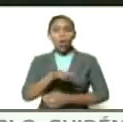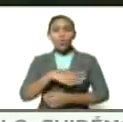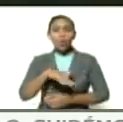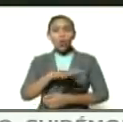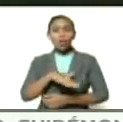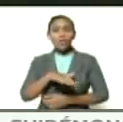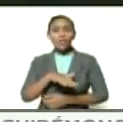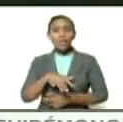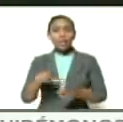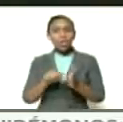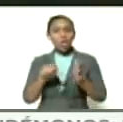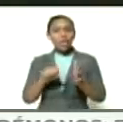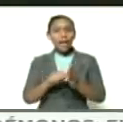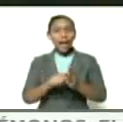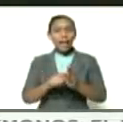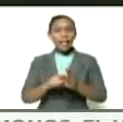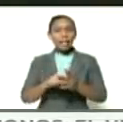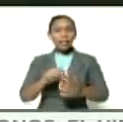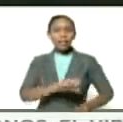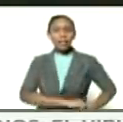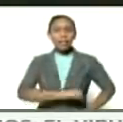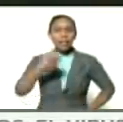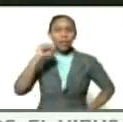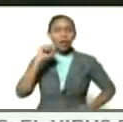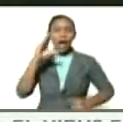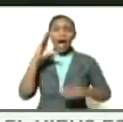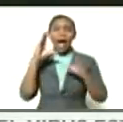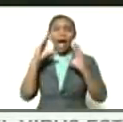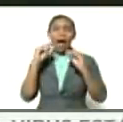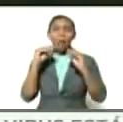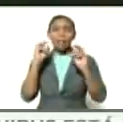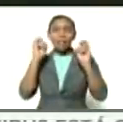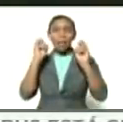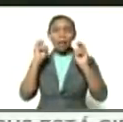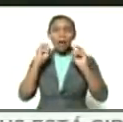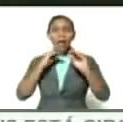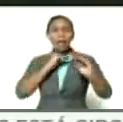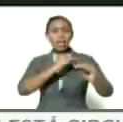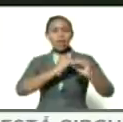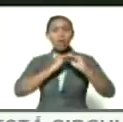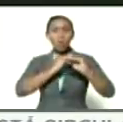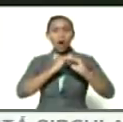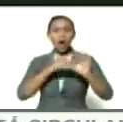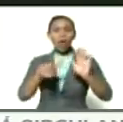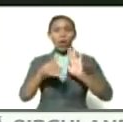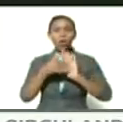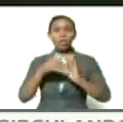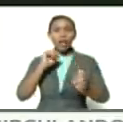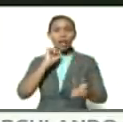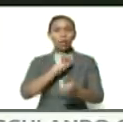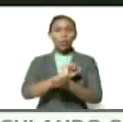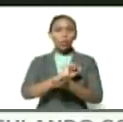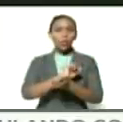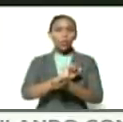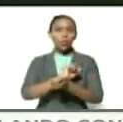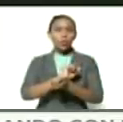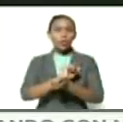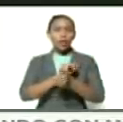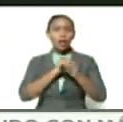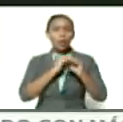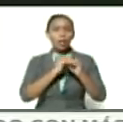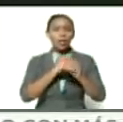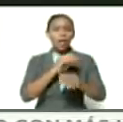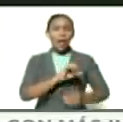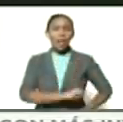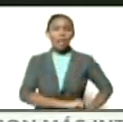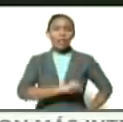habla de la igualdad contra el racismo contra el esclavismo donde el